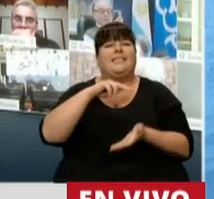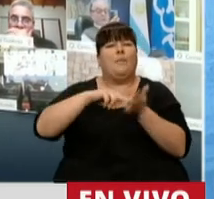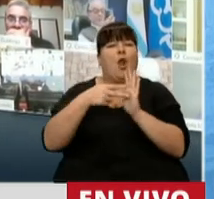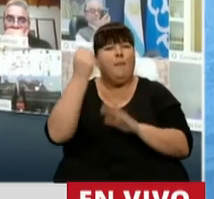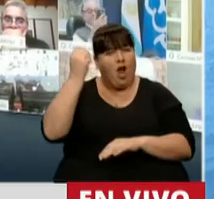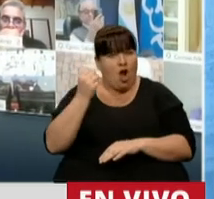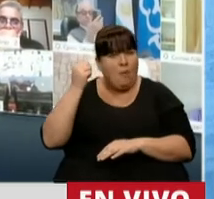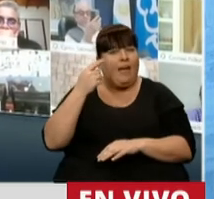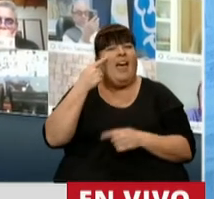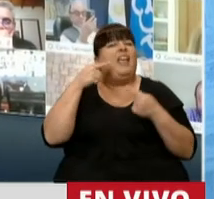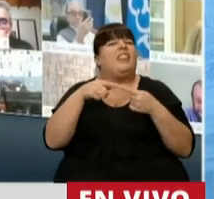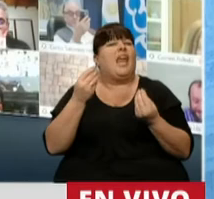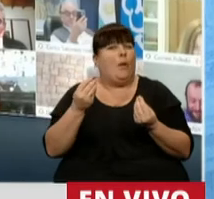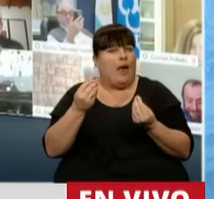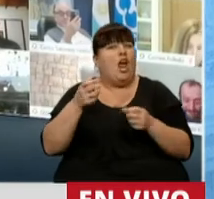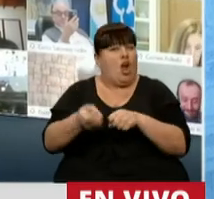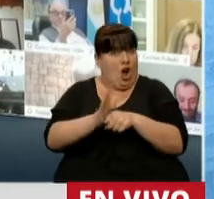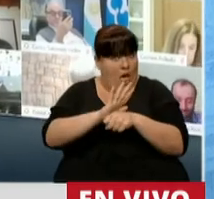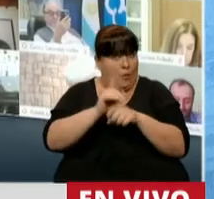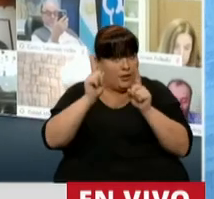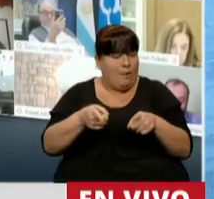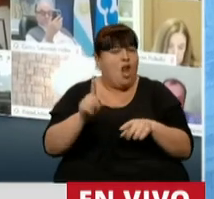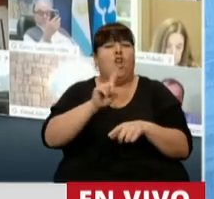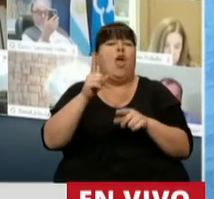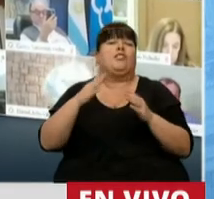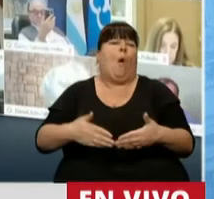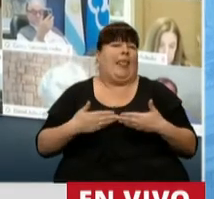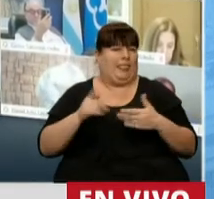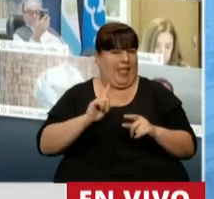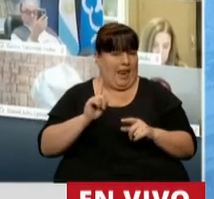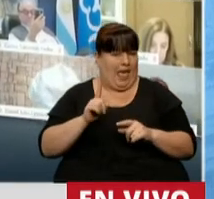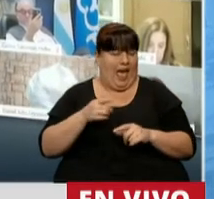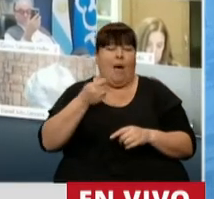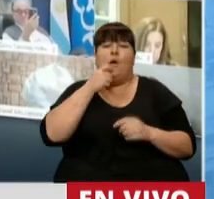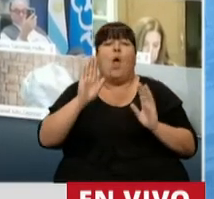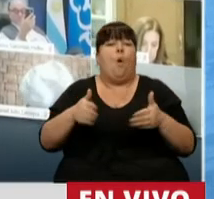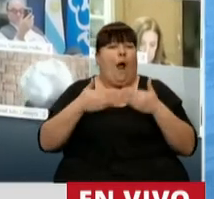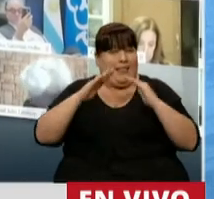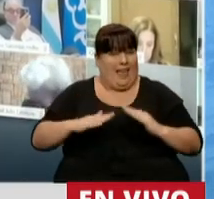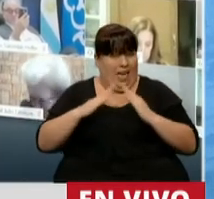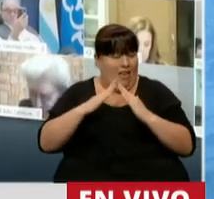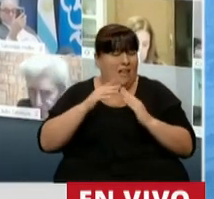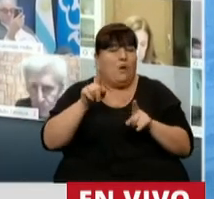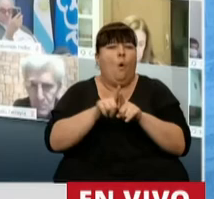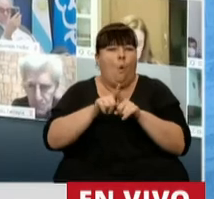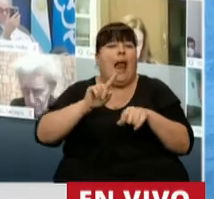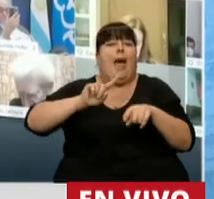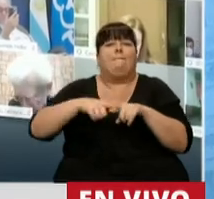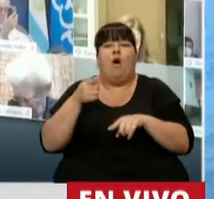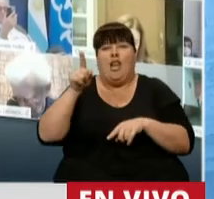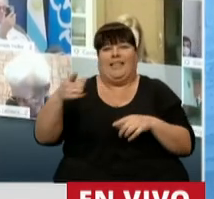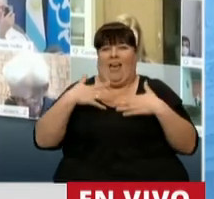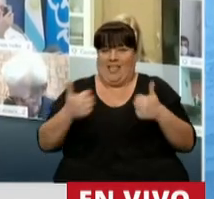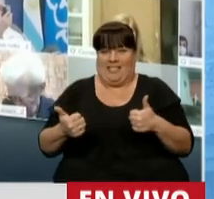económica tiene que ver justamente con la pandemia y no con la cuarentena. Porque, en todo caso, la cuarentena tiene que ver con las políticas